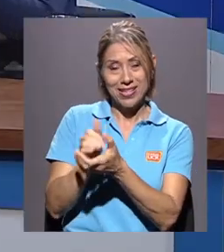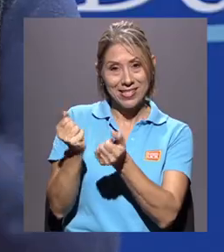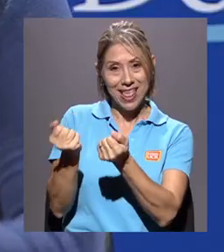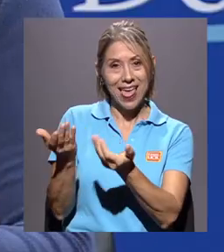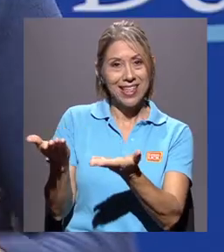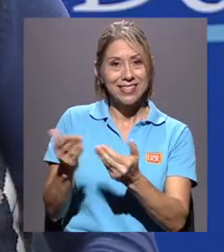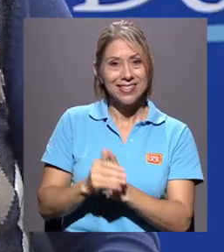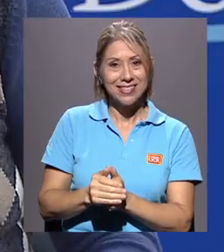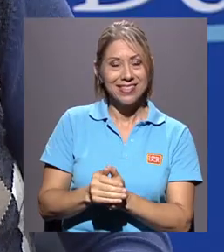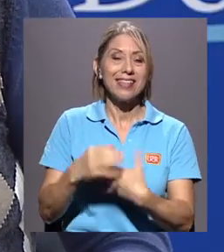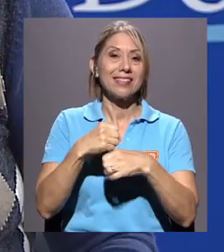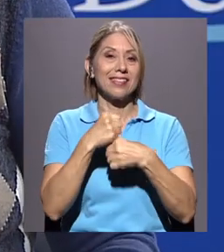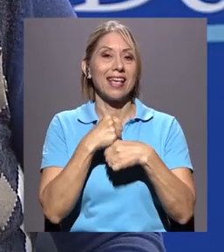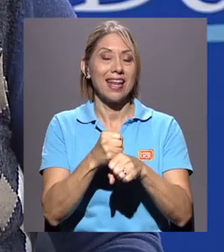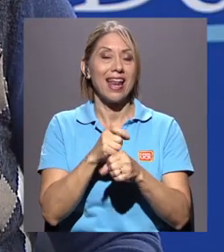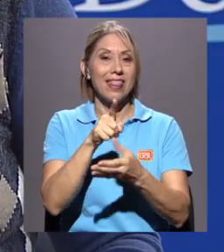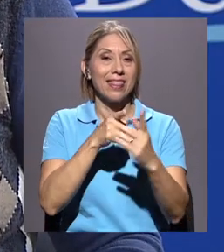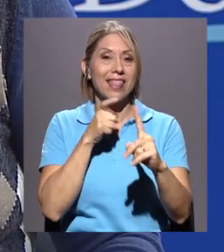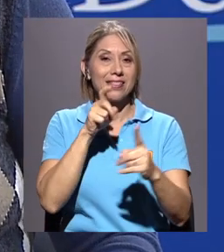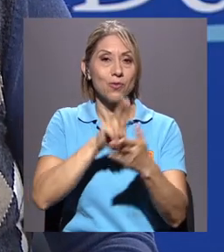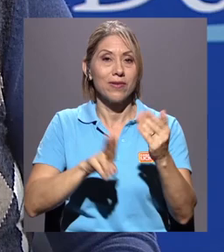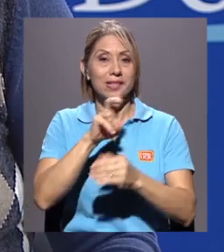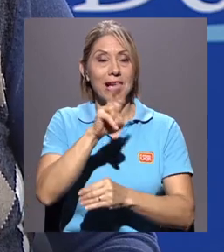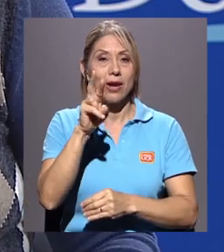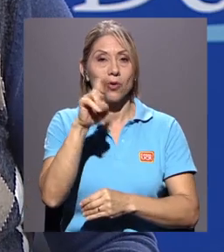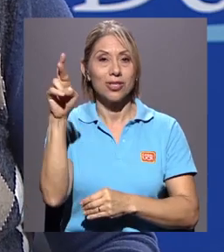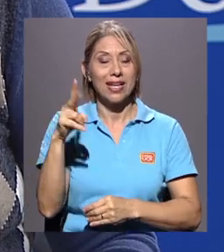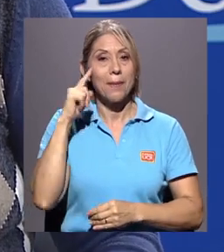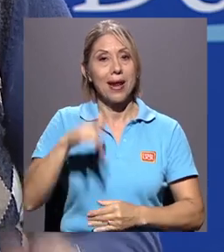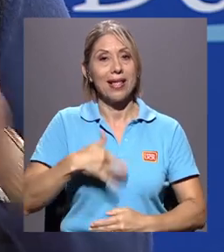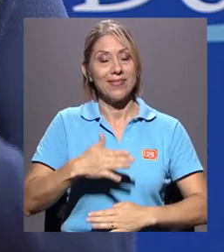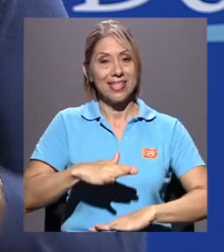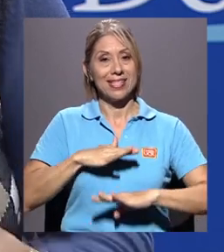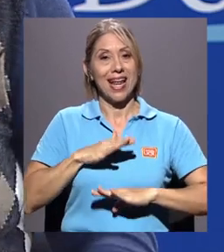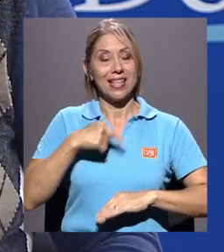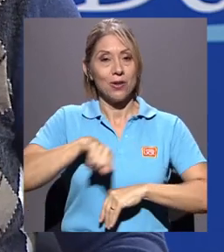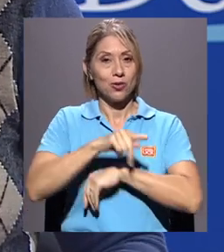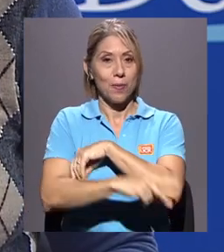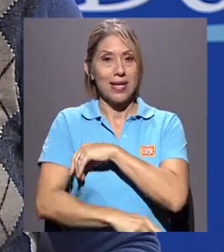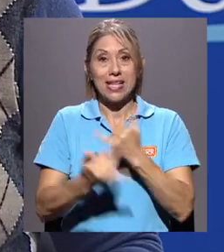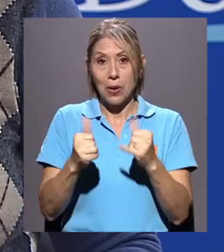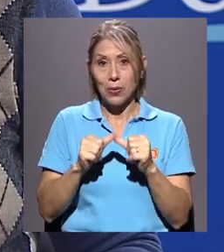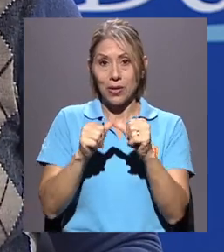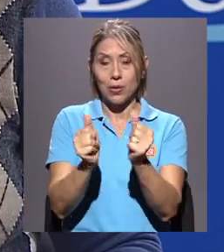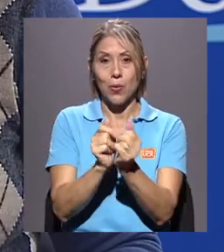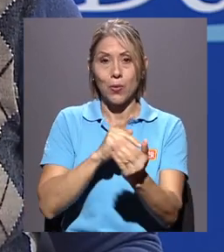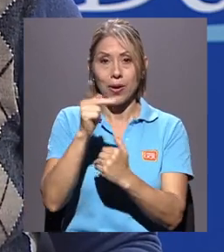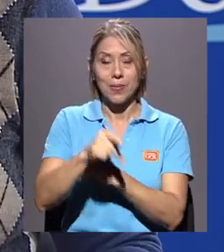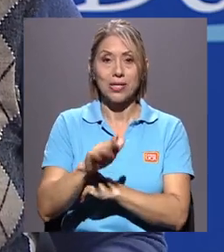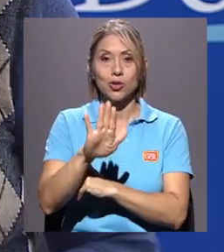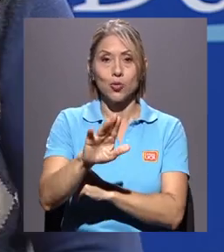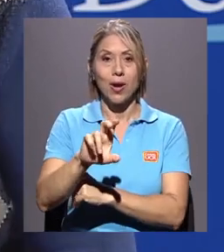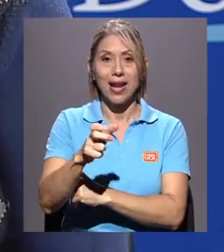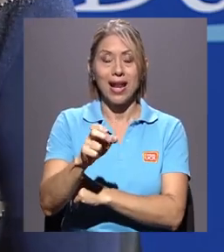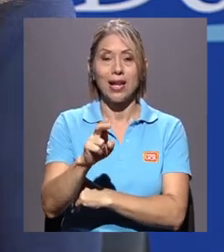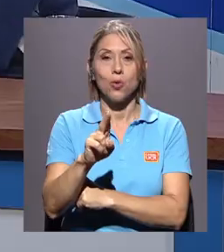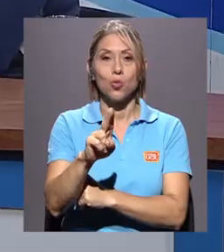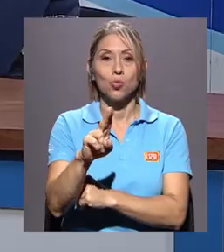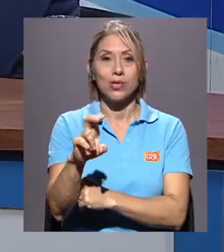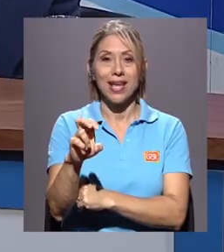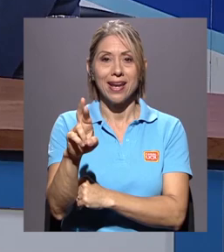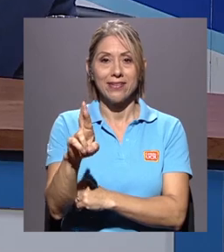cierto. gracias. Que se generan desde la Universidad de Costa Rica para el bienestar de nuestro país. Los dejo en compañía de la programación de su canal UCR.